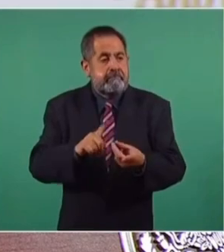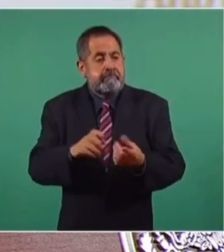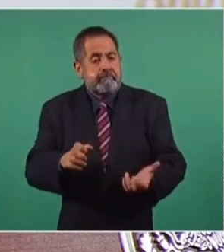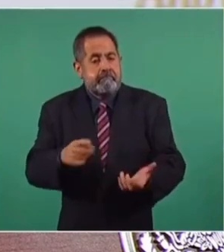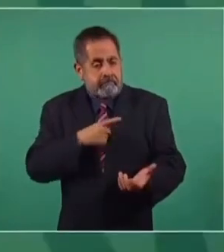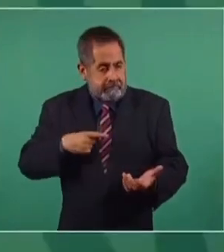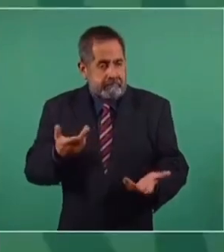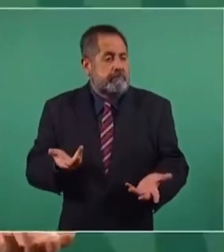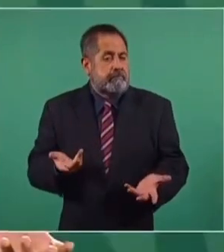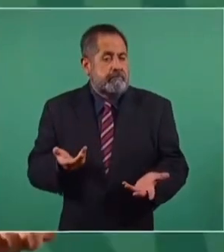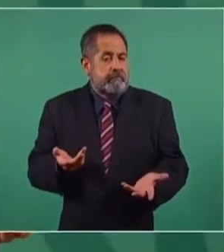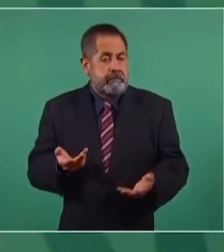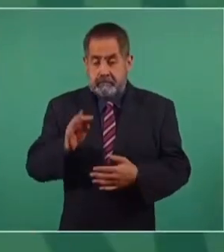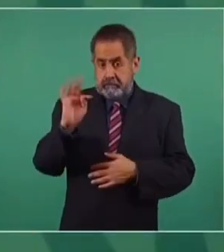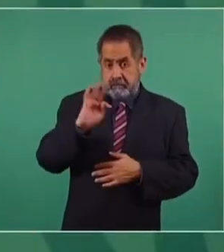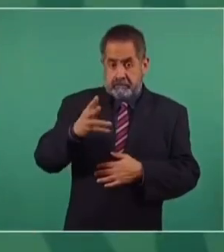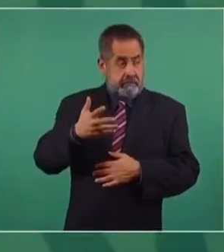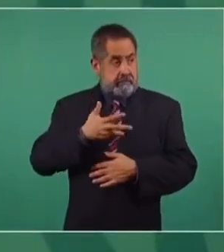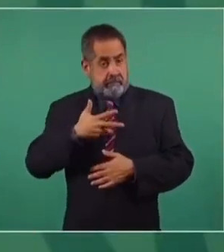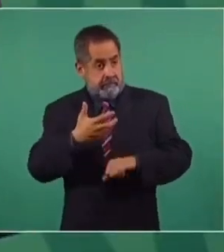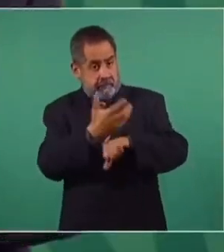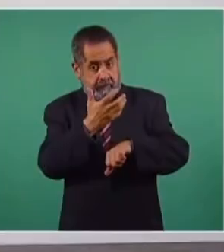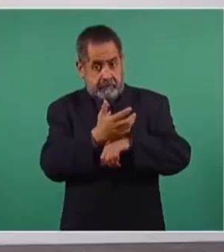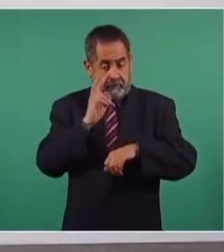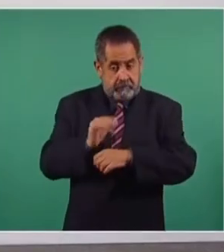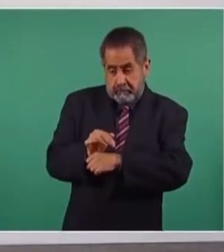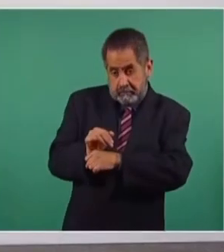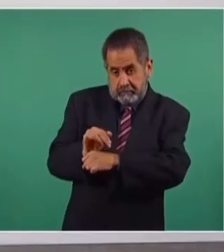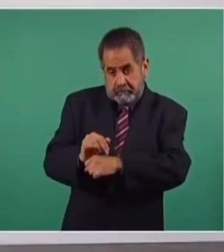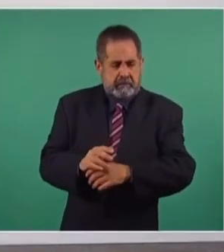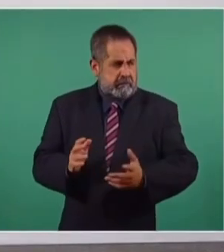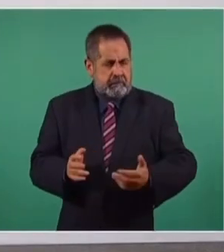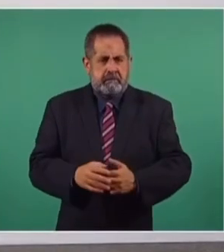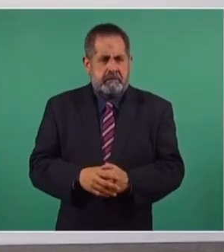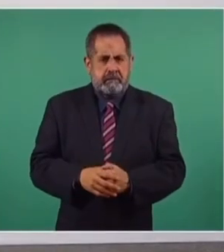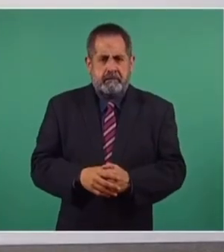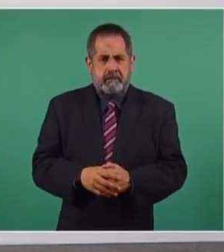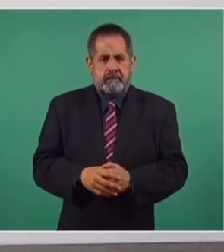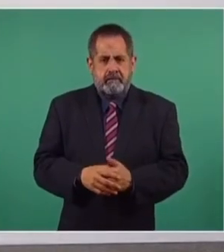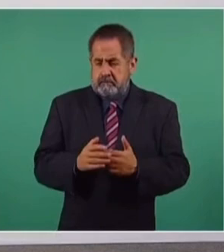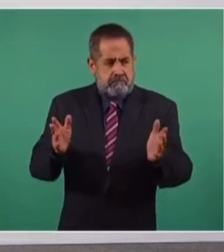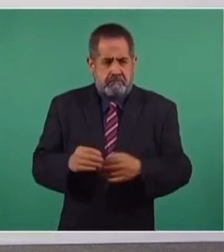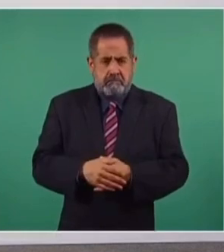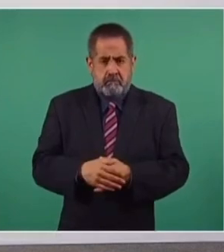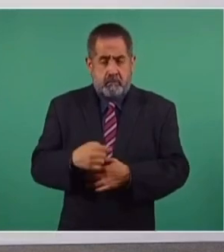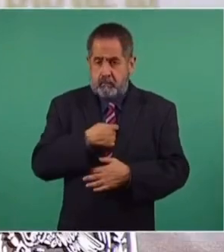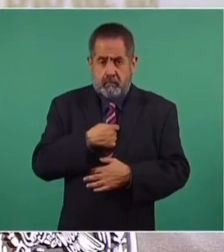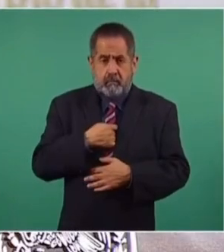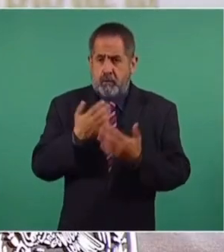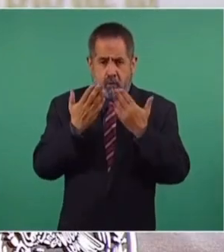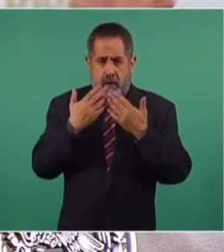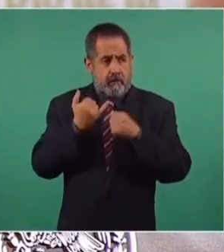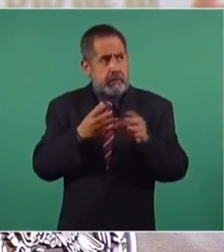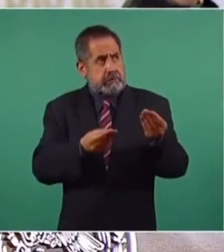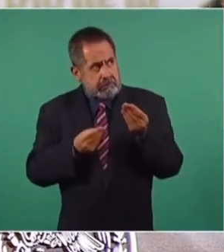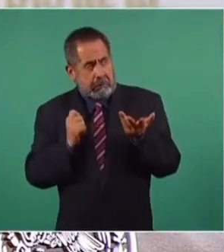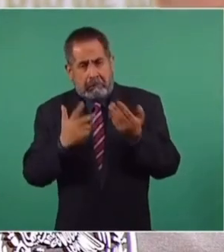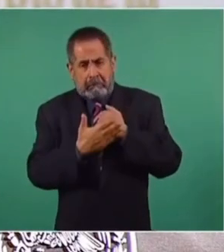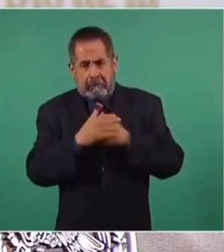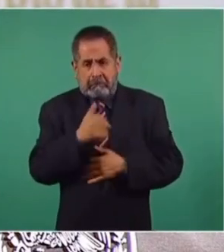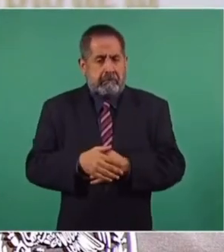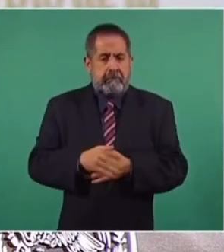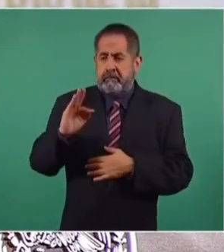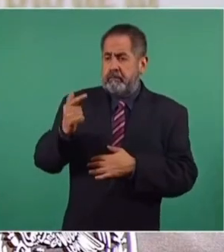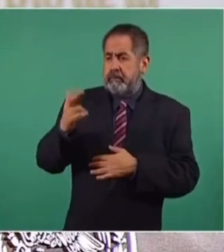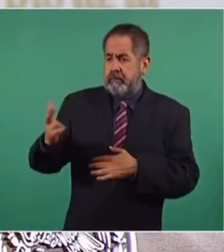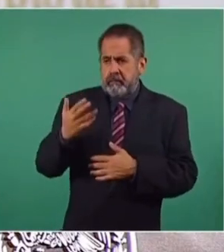Si en Estados Unidos están investigando, pues yo no tengo información y tampoco la